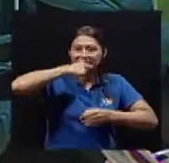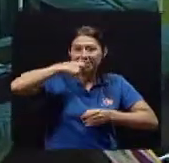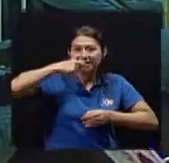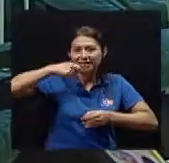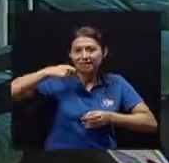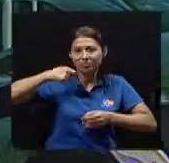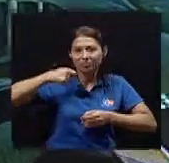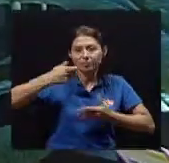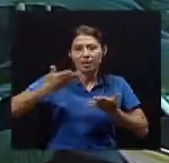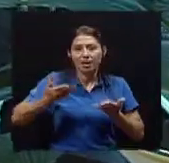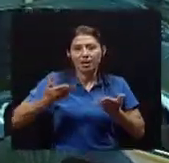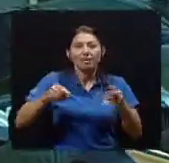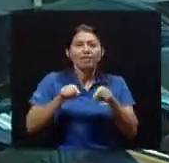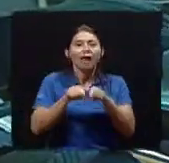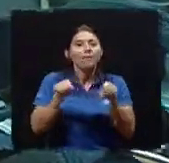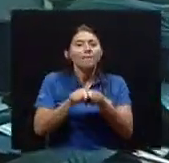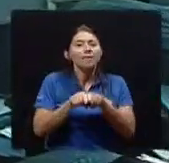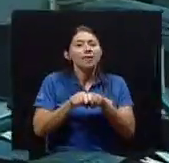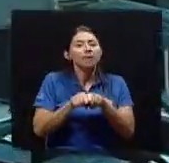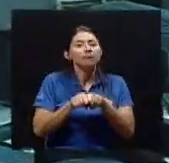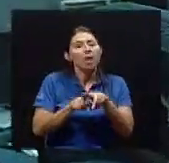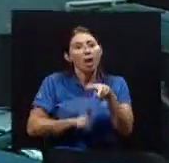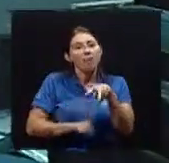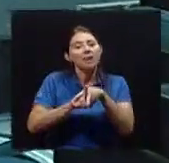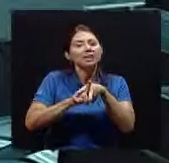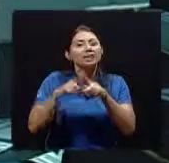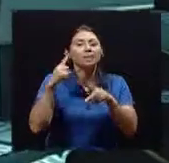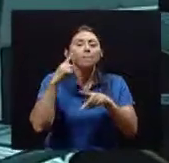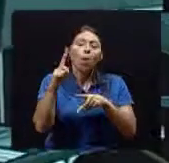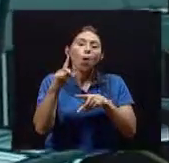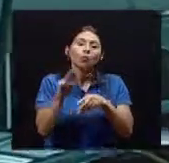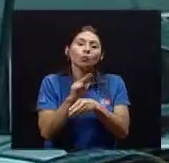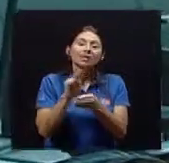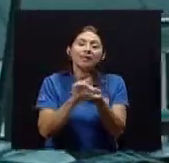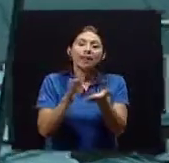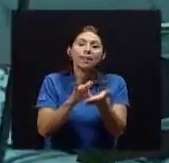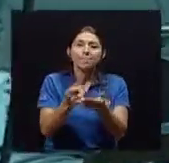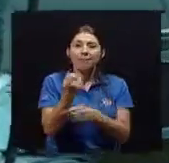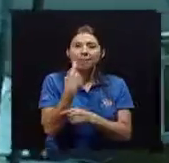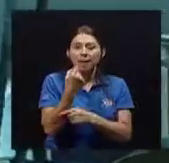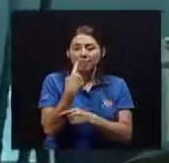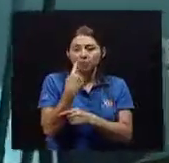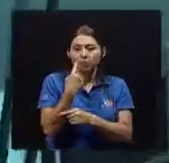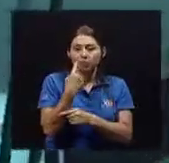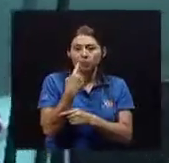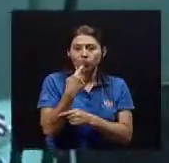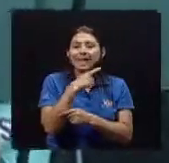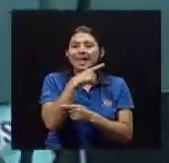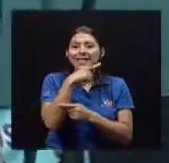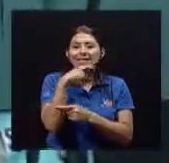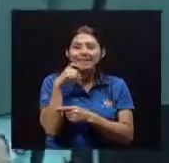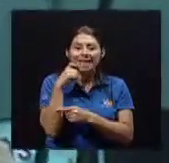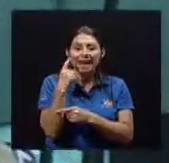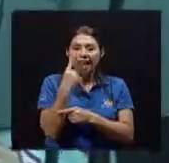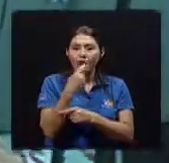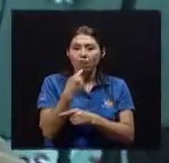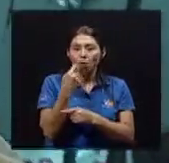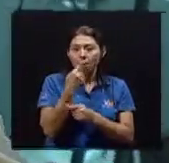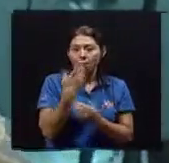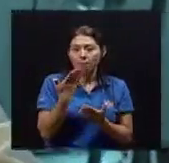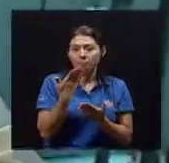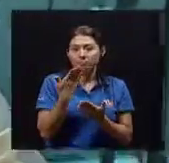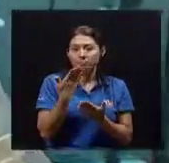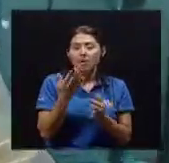luego También Aparece por Utilización De algunos medicamentos Que pueden Resecar la boca Y